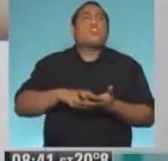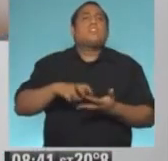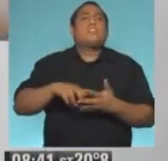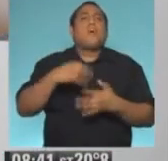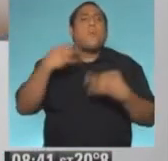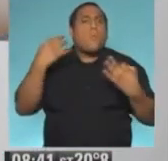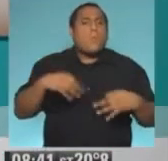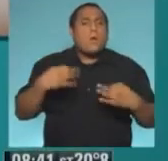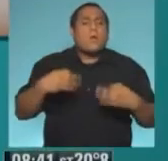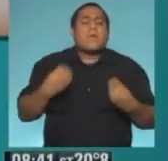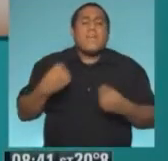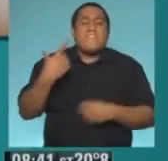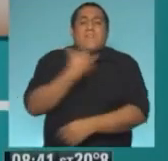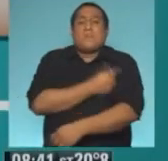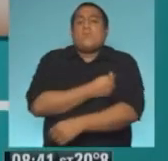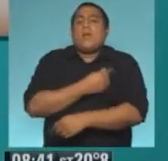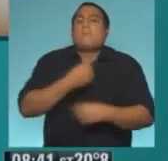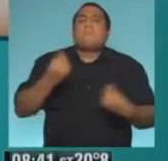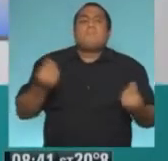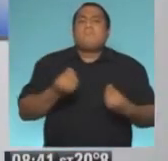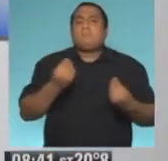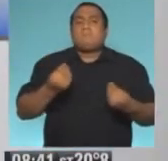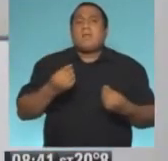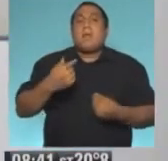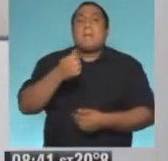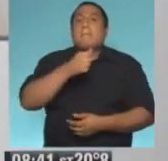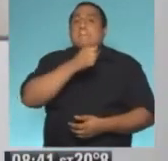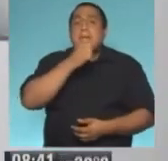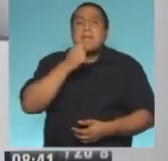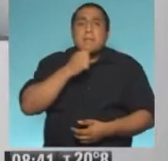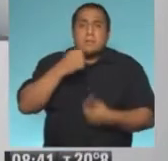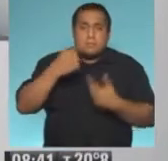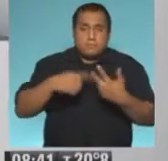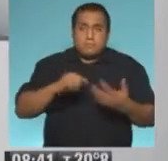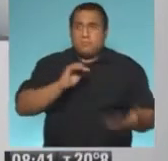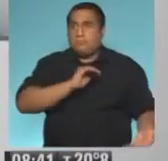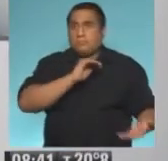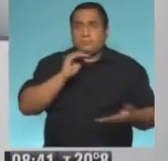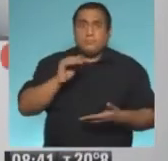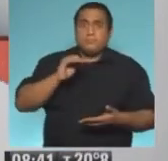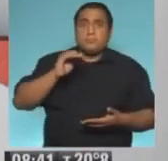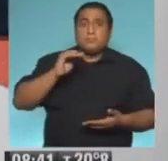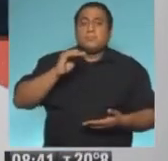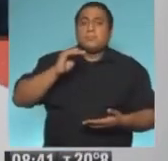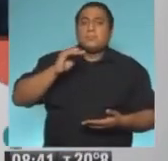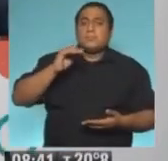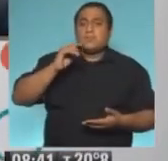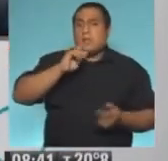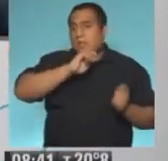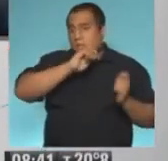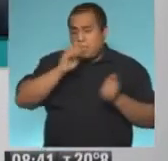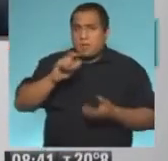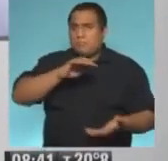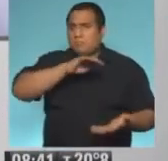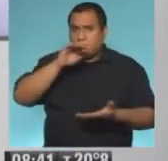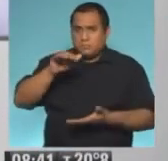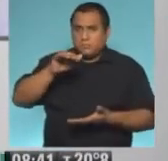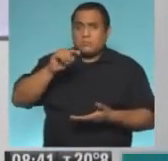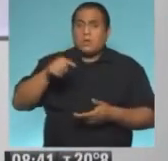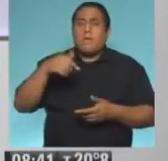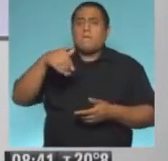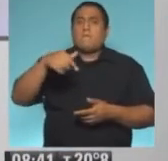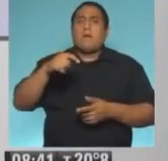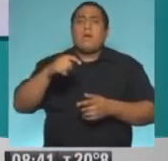al lado de la vacuna es que el medicamento que le dieron al presidente Trump, Regeneron, ahora está disponible a